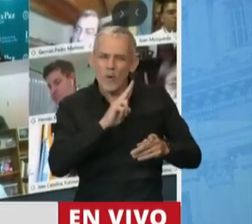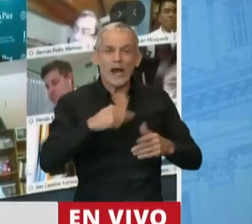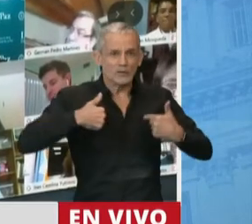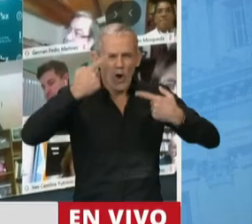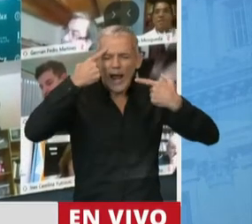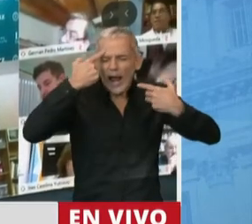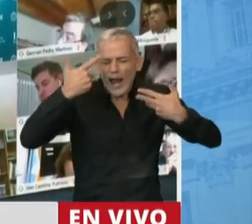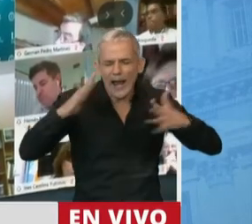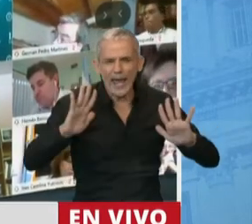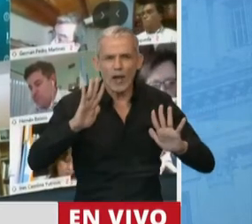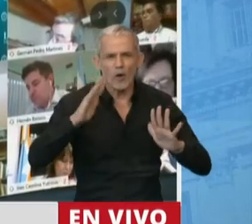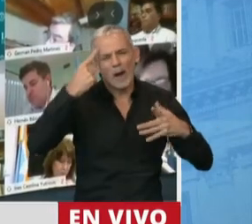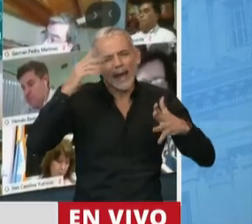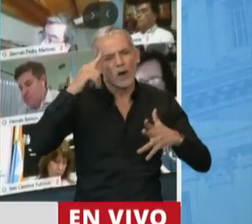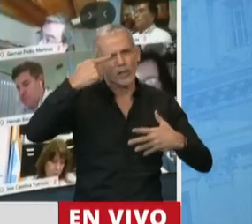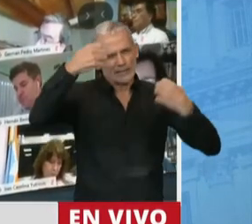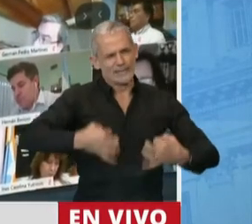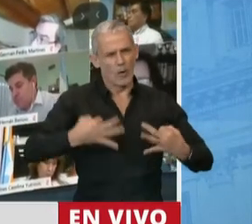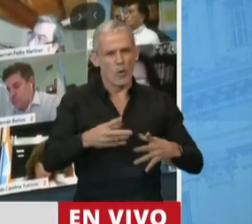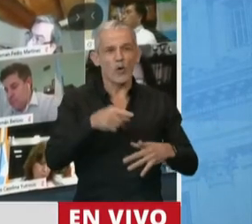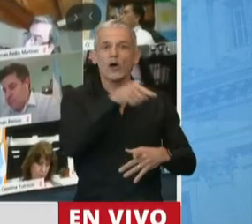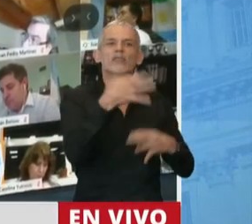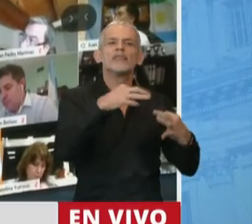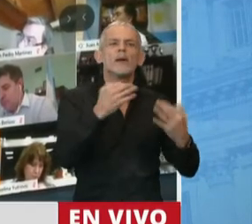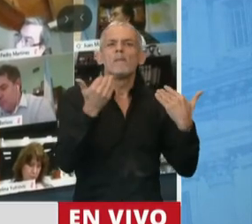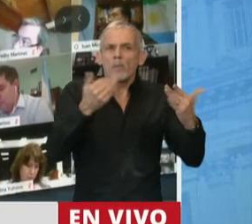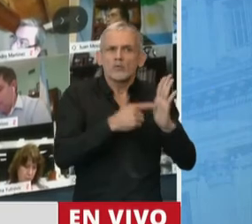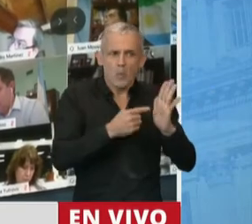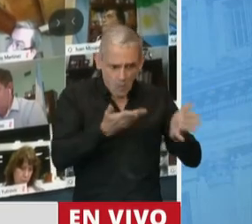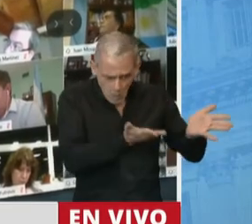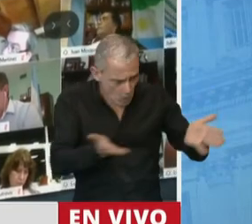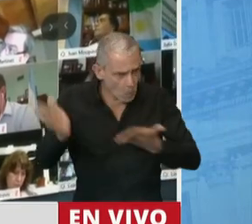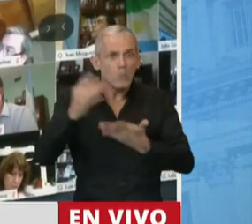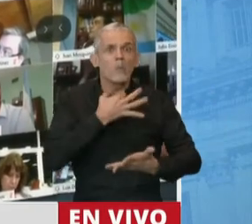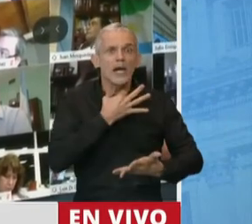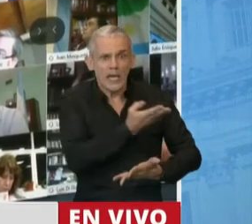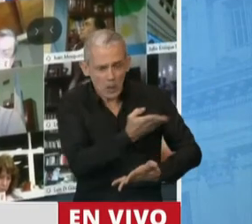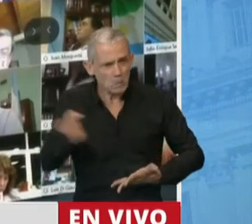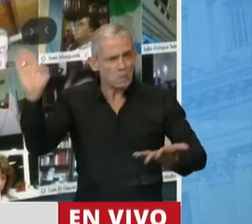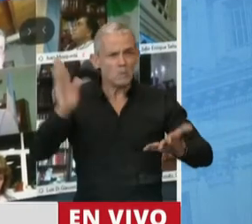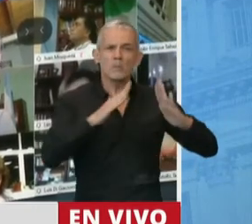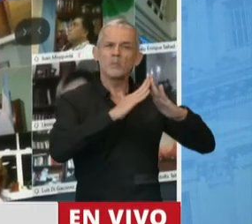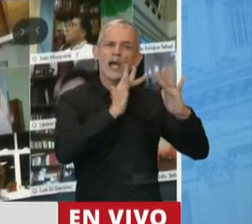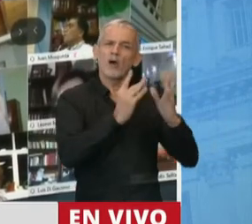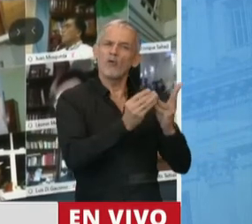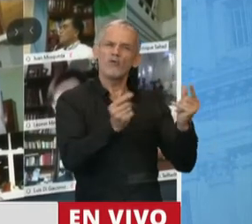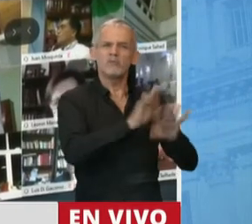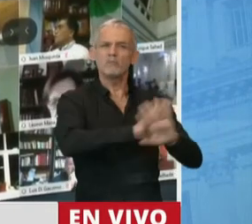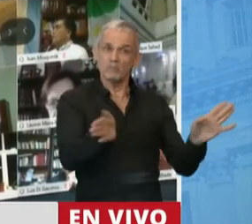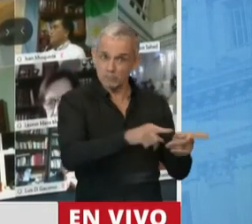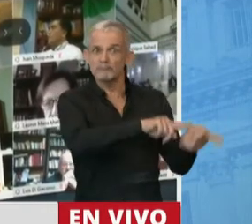trabajadores tienen que tener la posibilidad real de pasar de la modalidad de